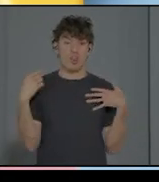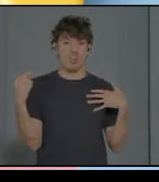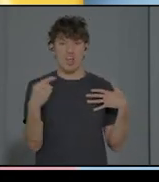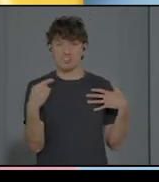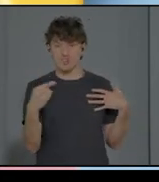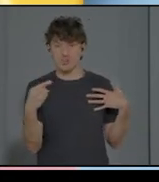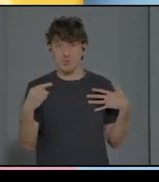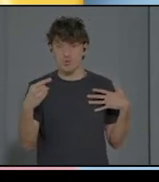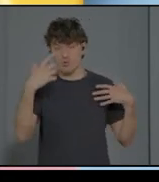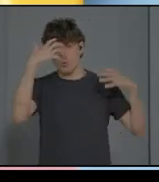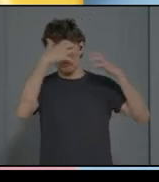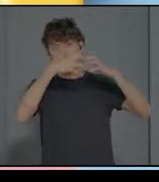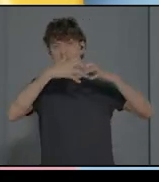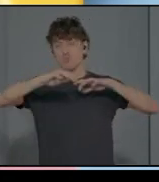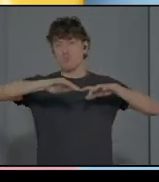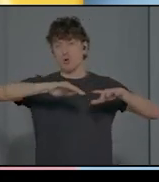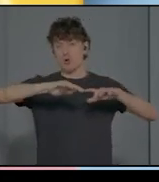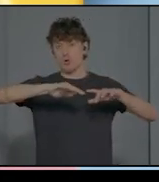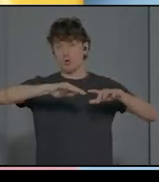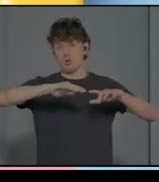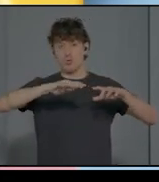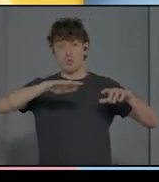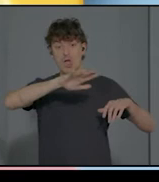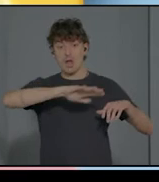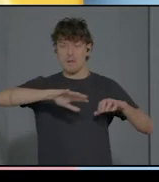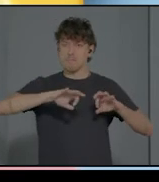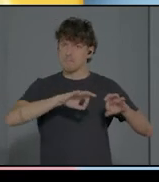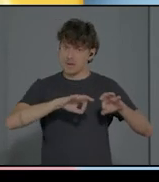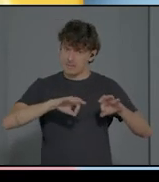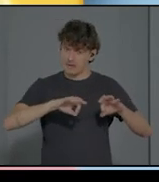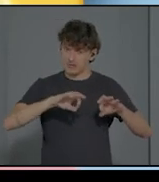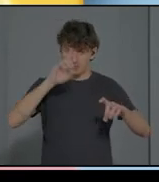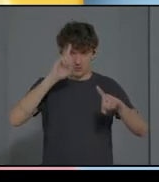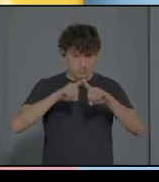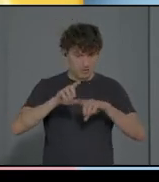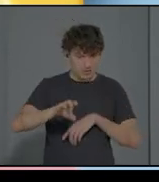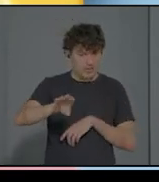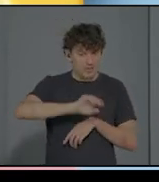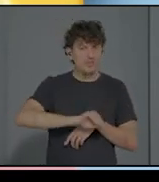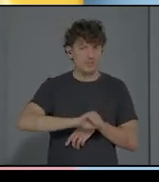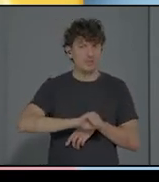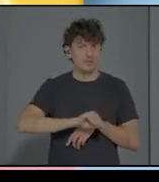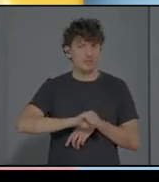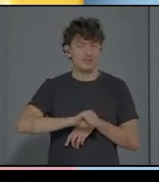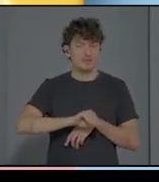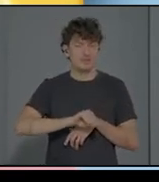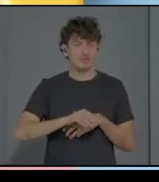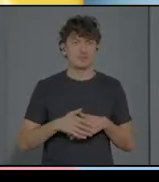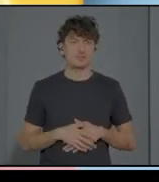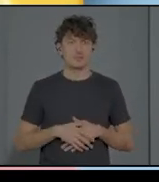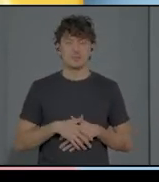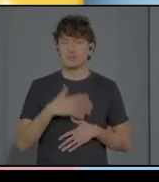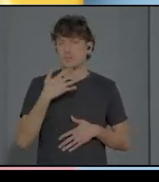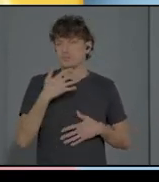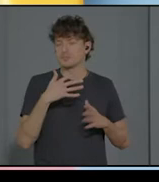que está preparada para comprender el significado. Es decir, yo no entiendo, por lo tanto, activo